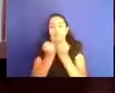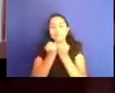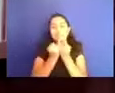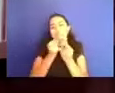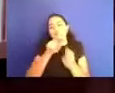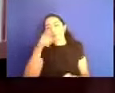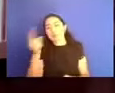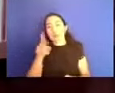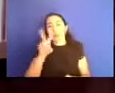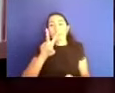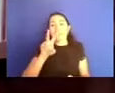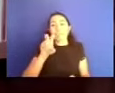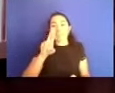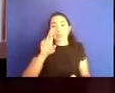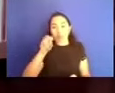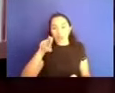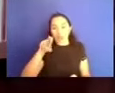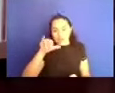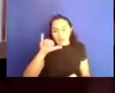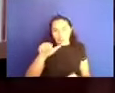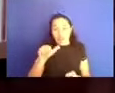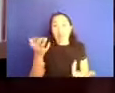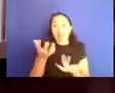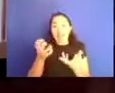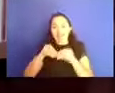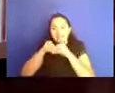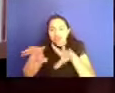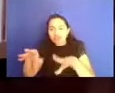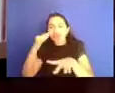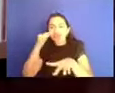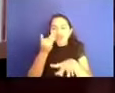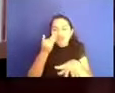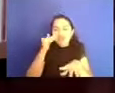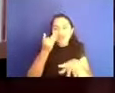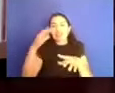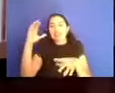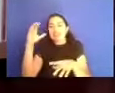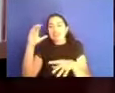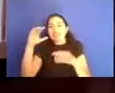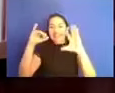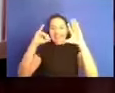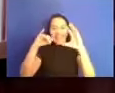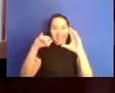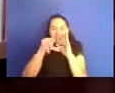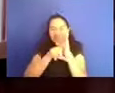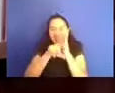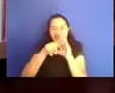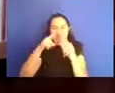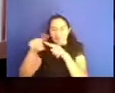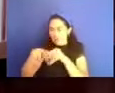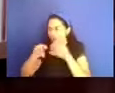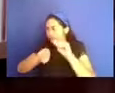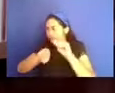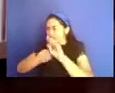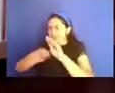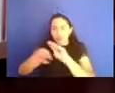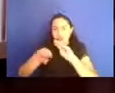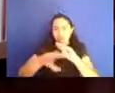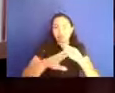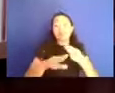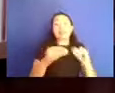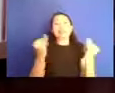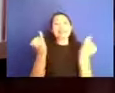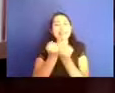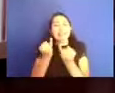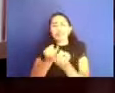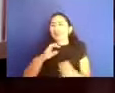difusión, el trabajo de difusión y redes, diseño de, de, de los carteles. Eh, y especialmente también